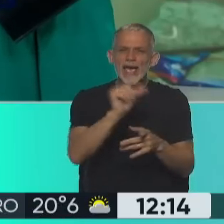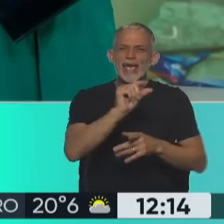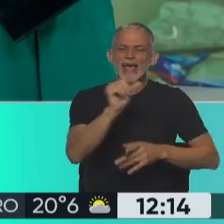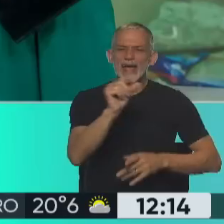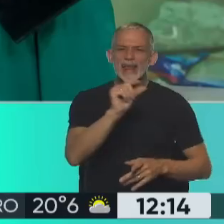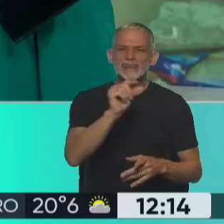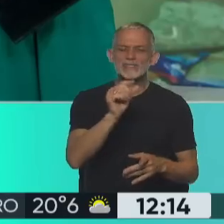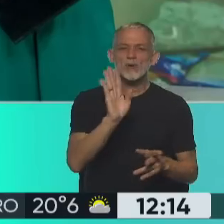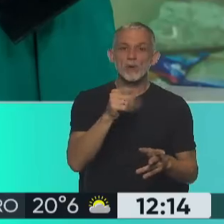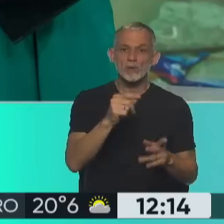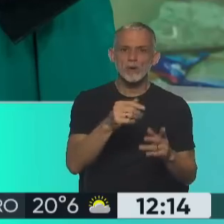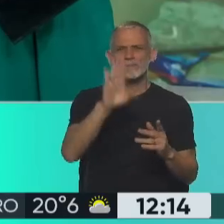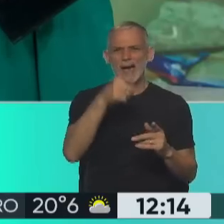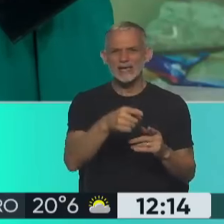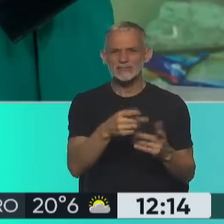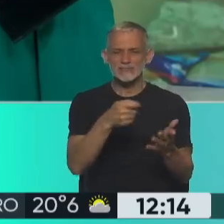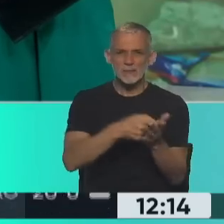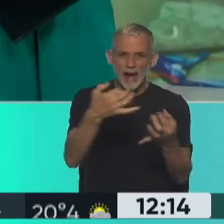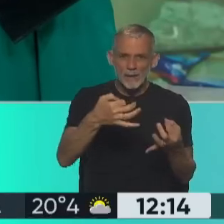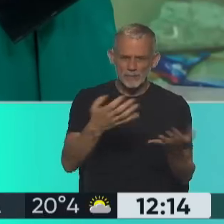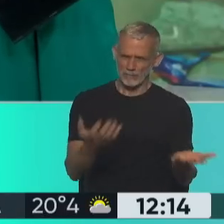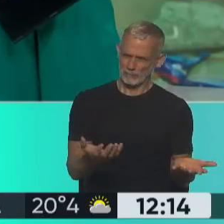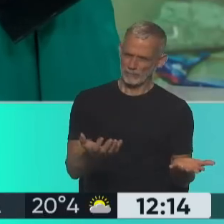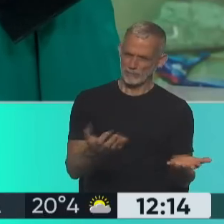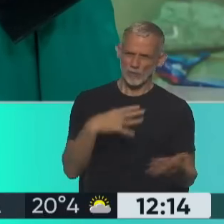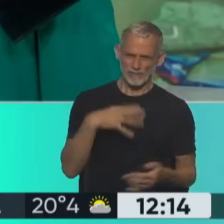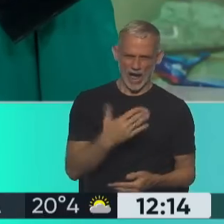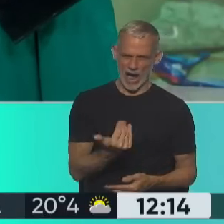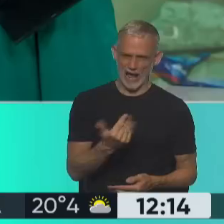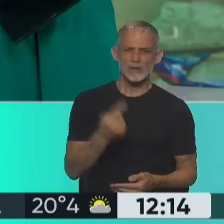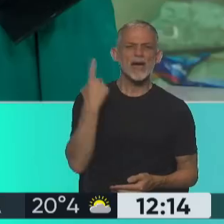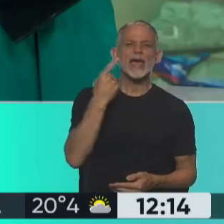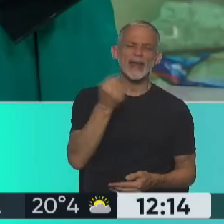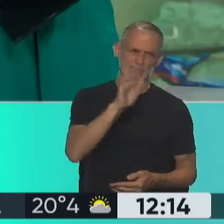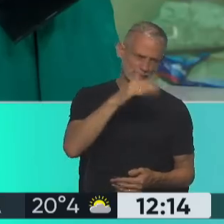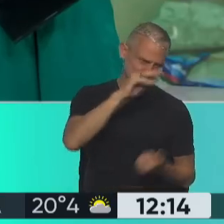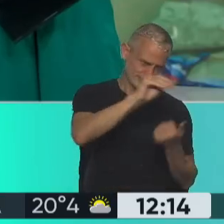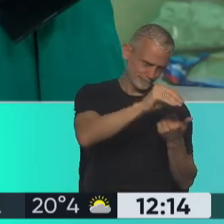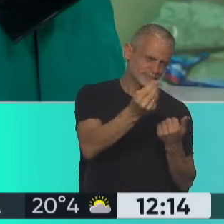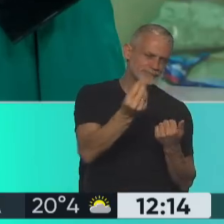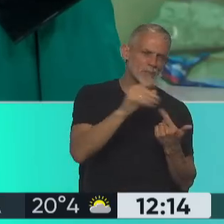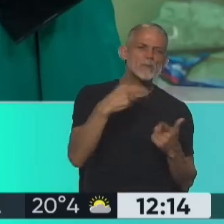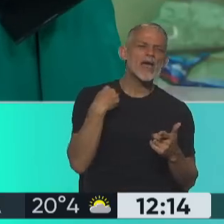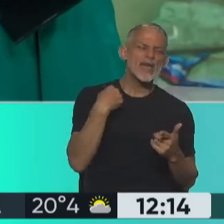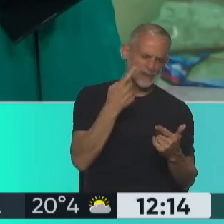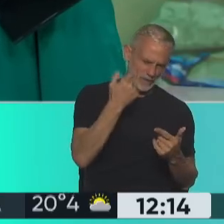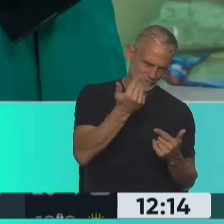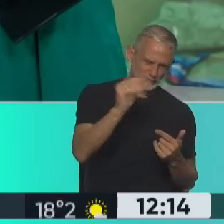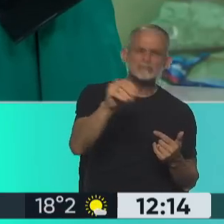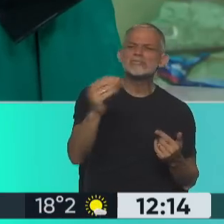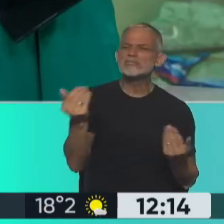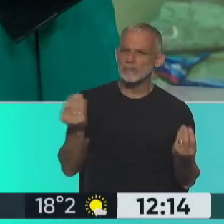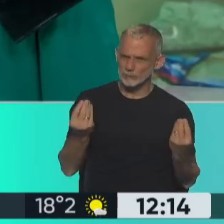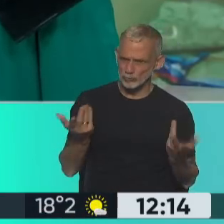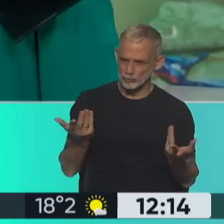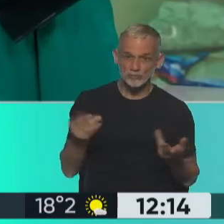con este incremento. Cuando detectamos eso, empezamos a hablar con los gerentes y con los jefes sonales, y esto es algo